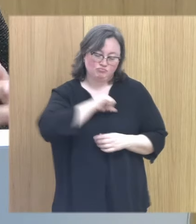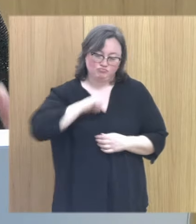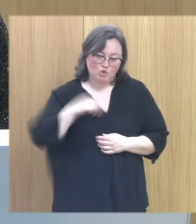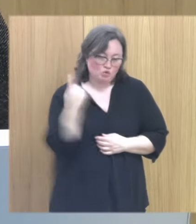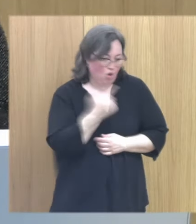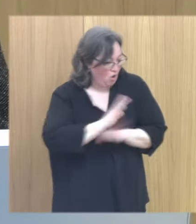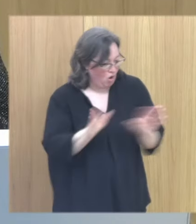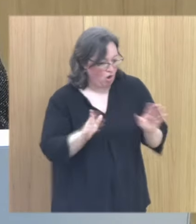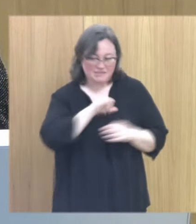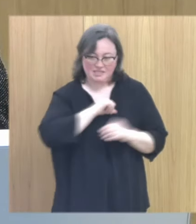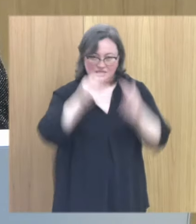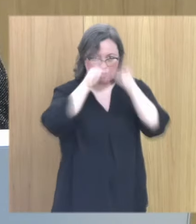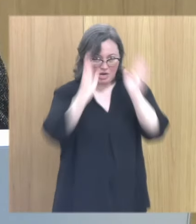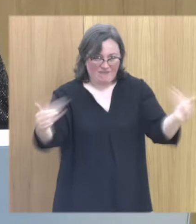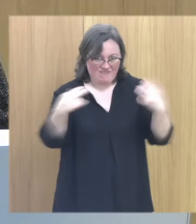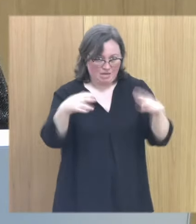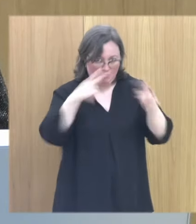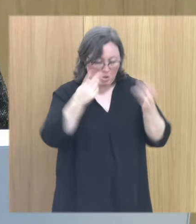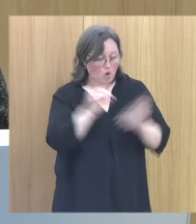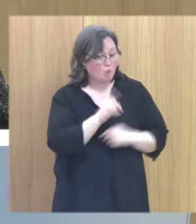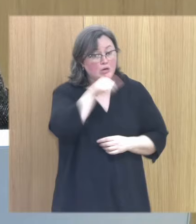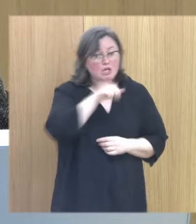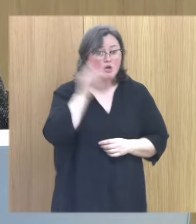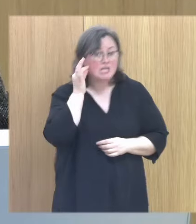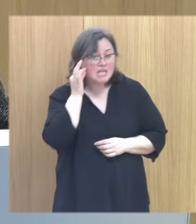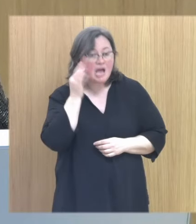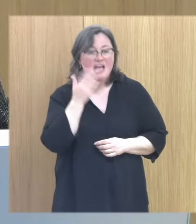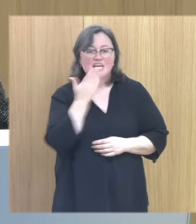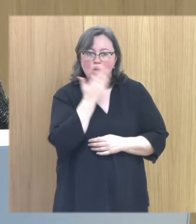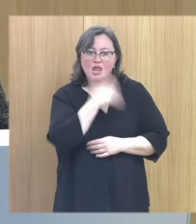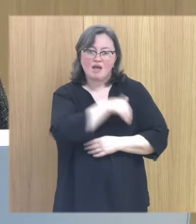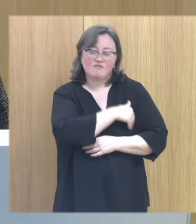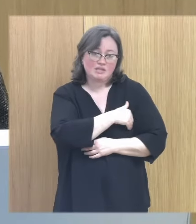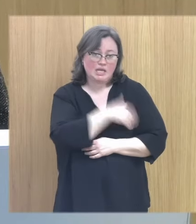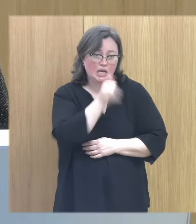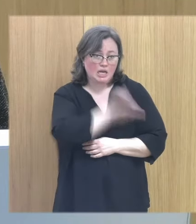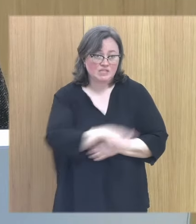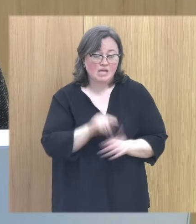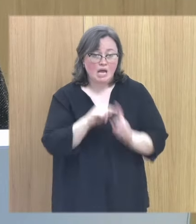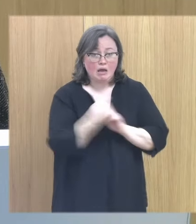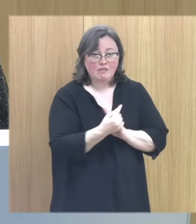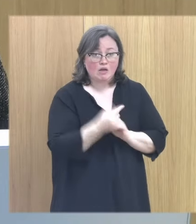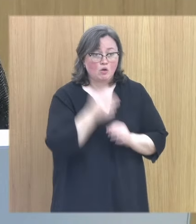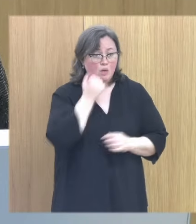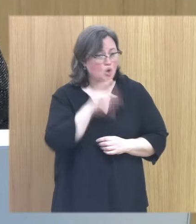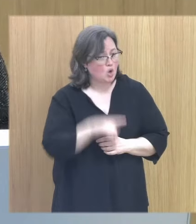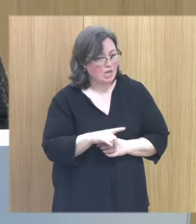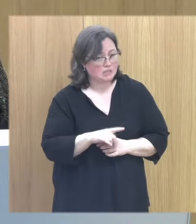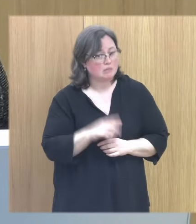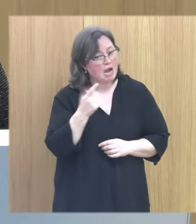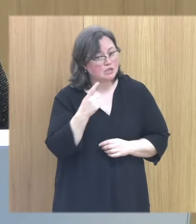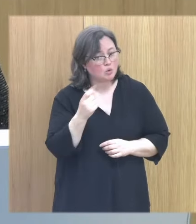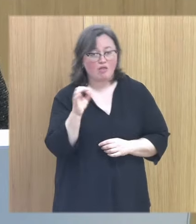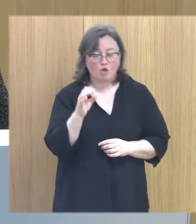solas y en intimidad pero que un niño o una niña en una escuela infantil se masturbe no es un indicador de abuso ahora la